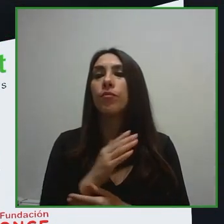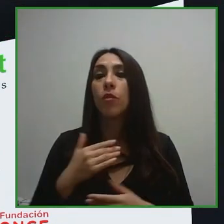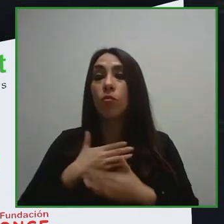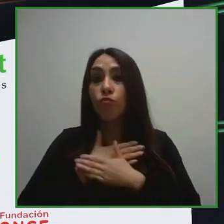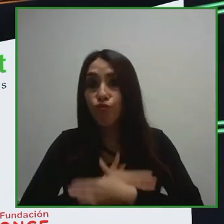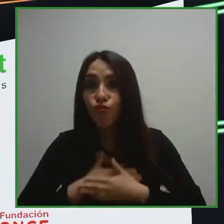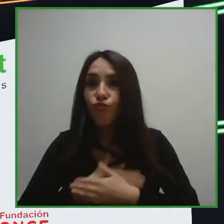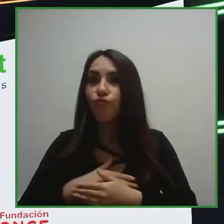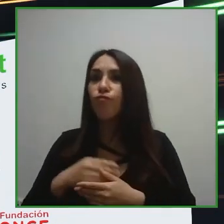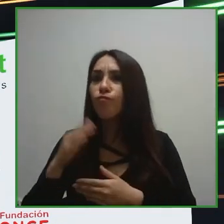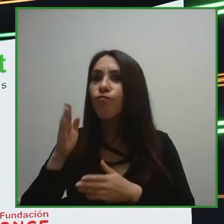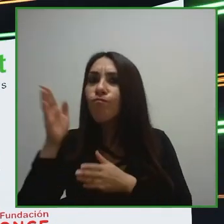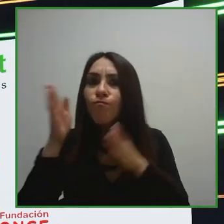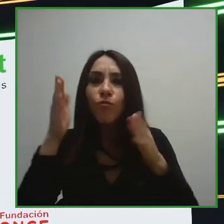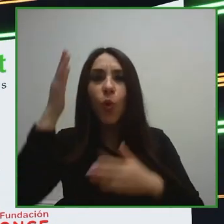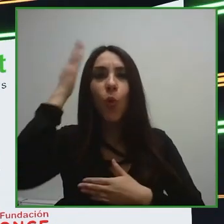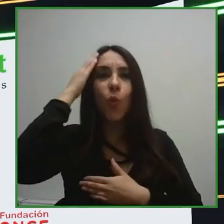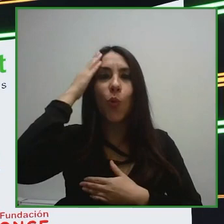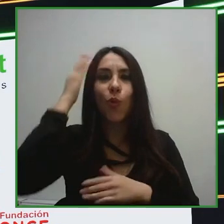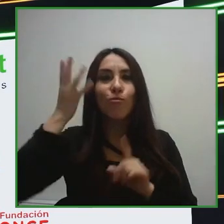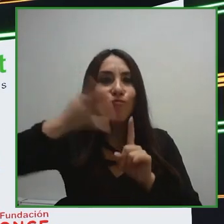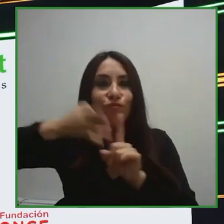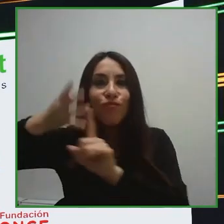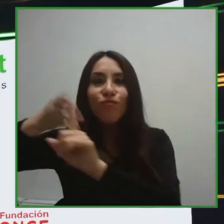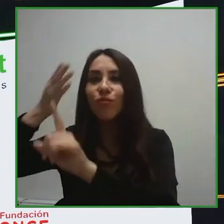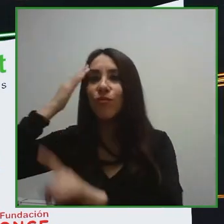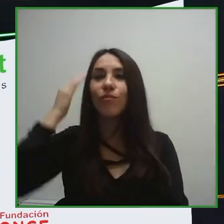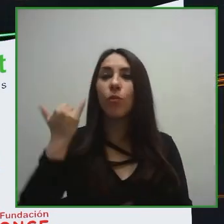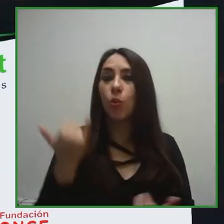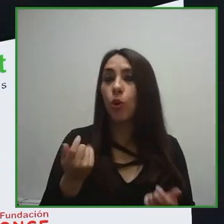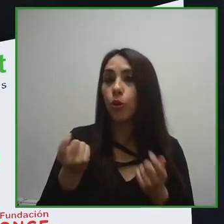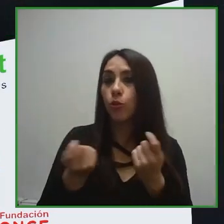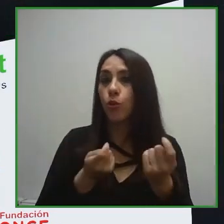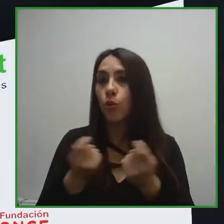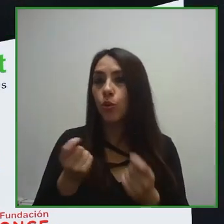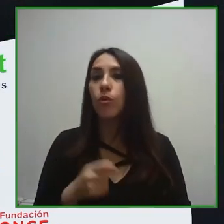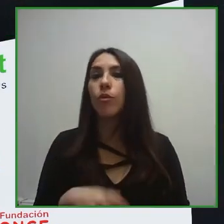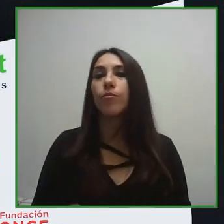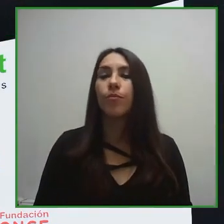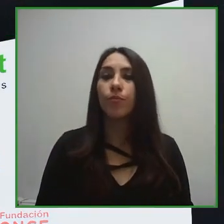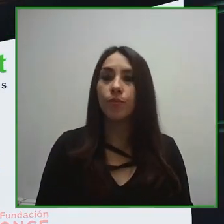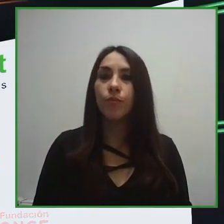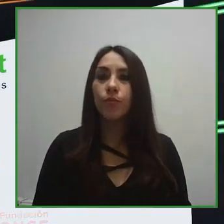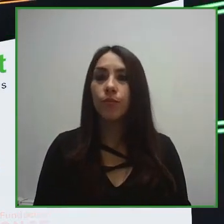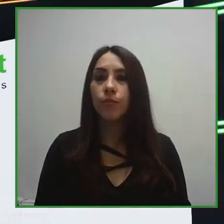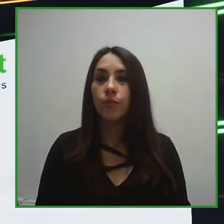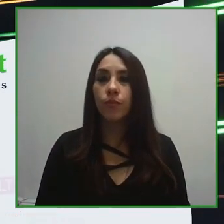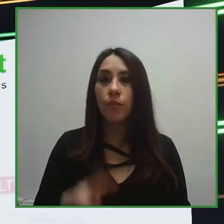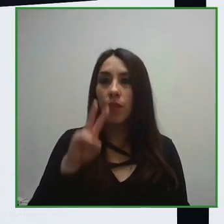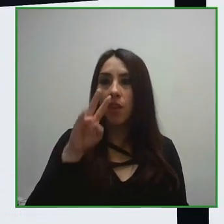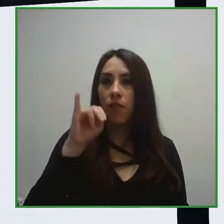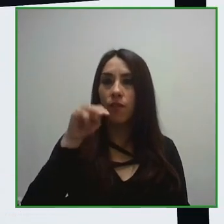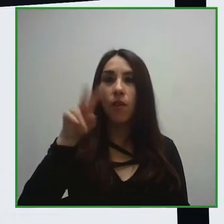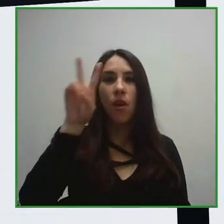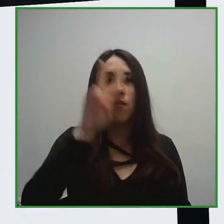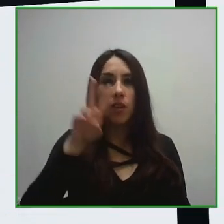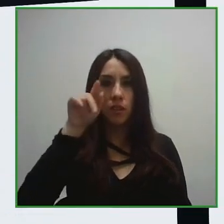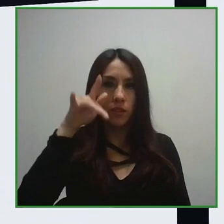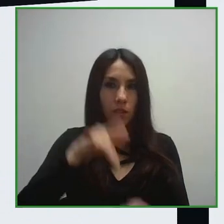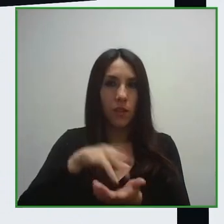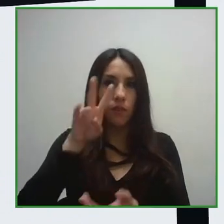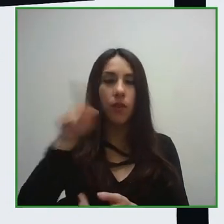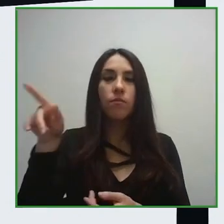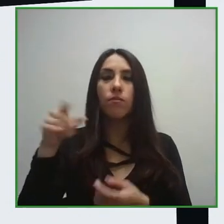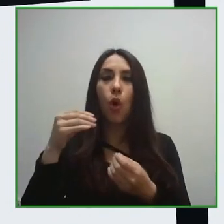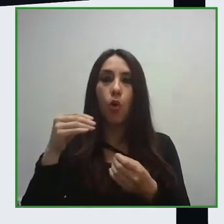moderación de Sonia García Fraile de la Bienal Internacional de Arte Fundación ONCE. Una iniciativa que tiene el